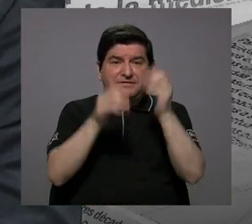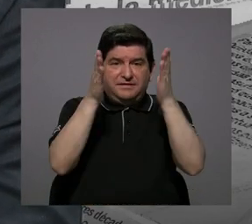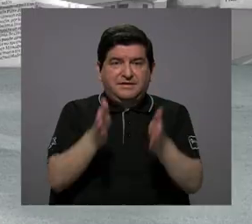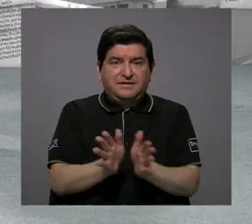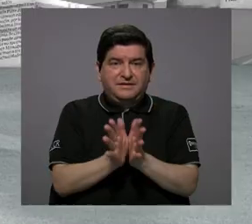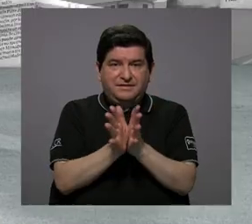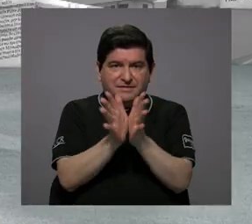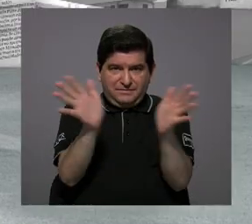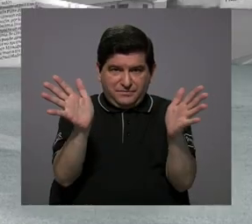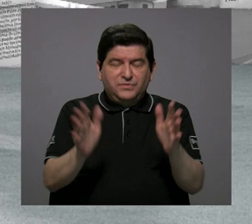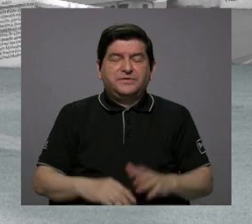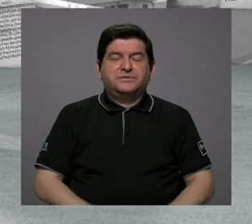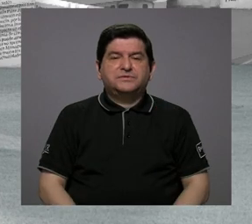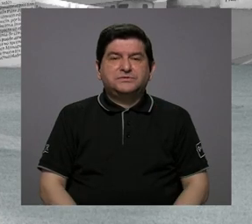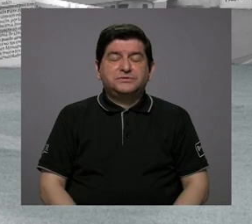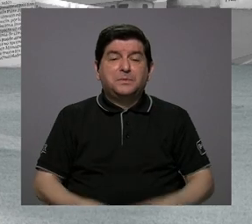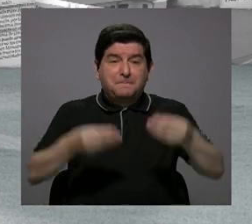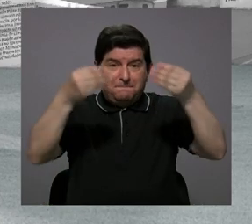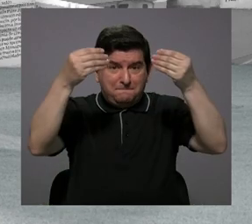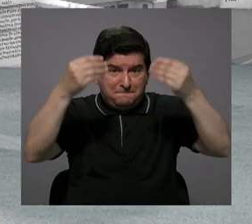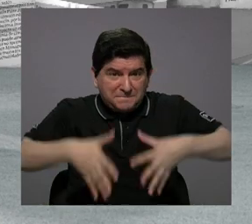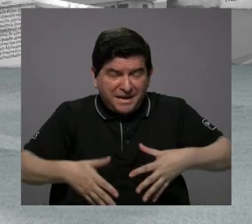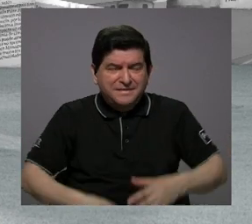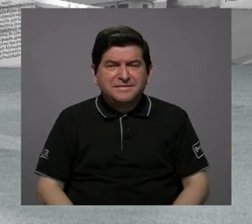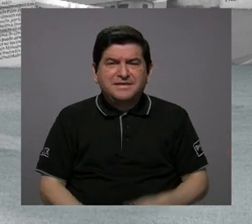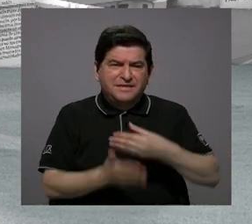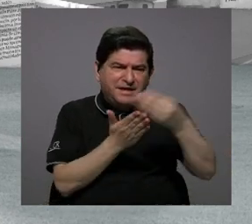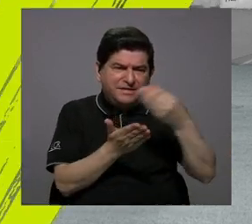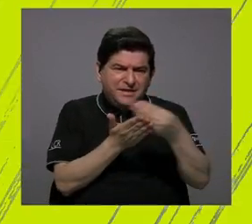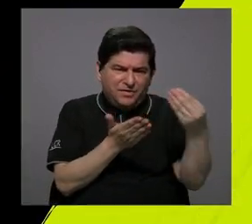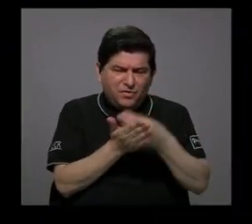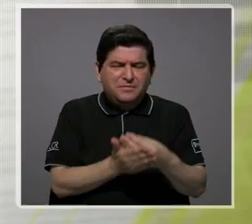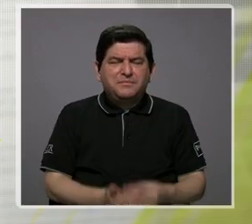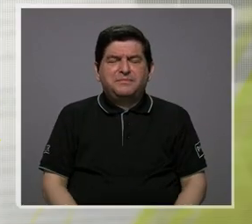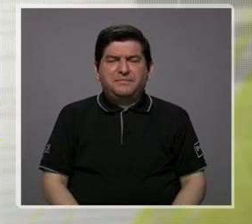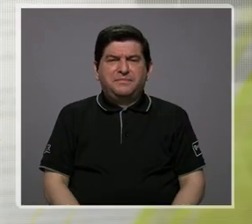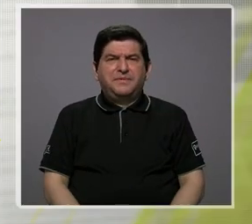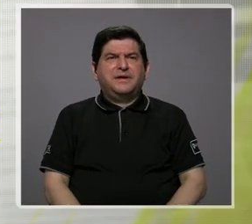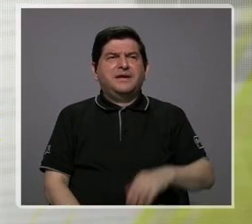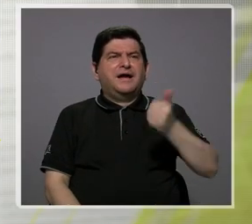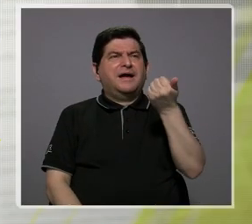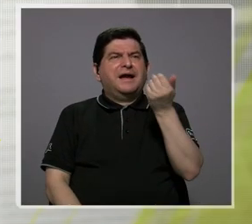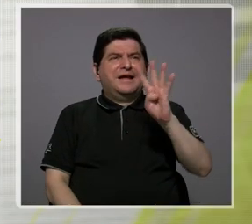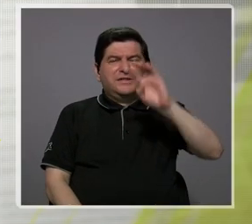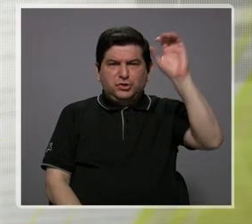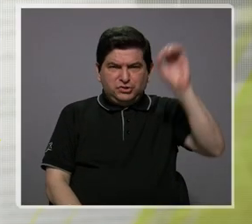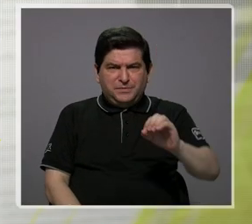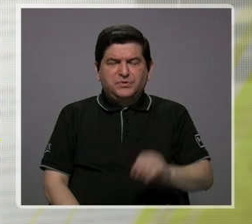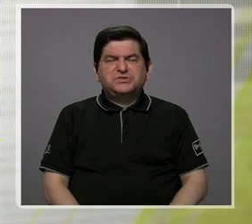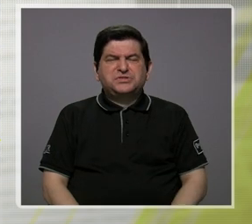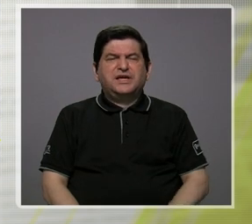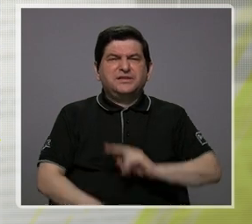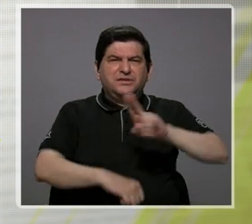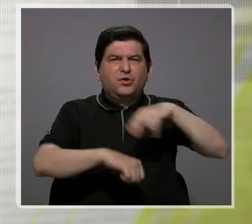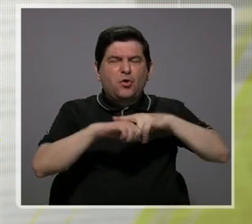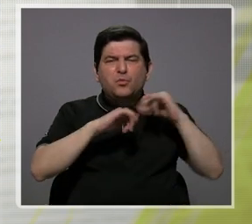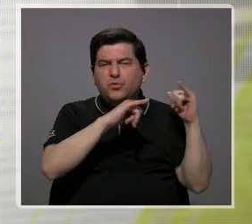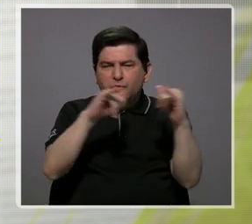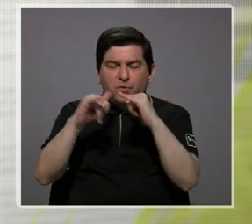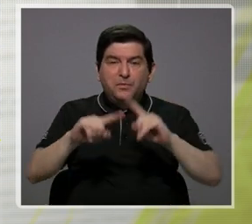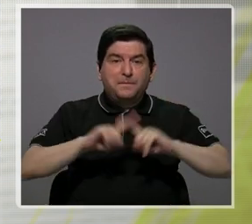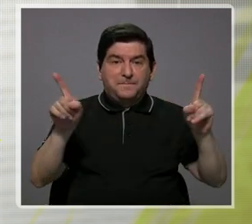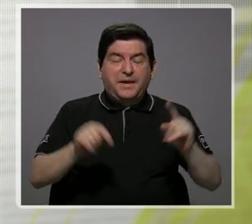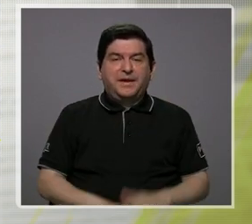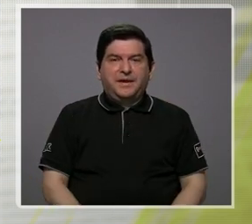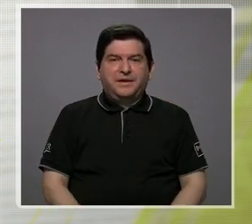y se ha tenido una pérdida adquisitiva en nuestros salarios de un 14% en promedio, pero en los